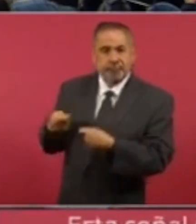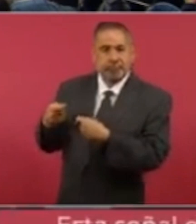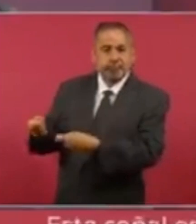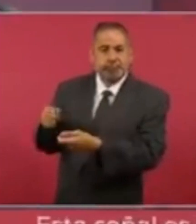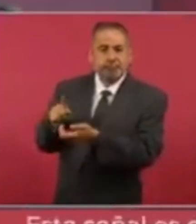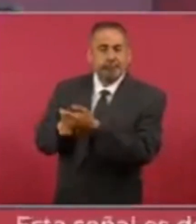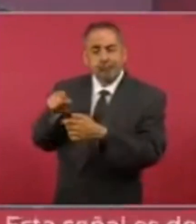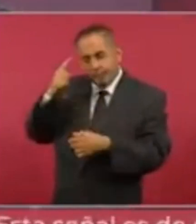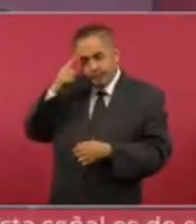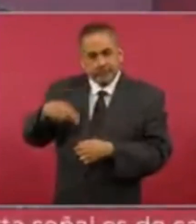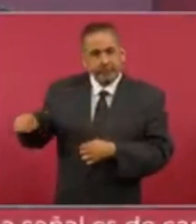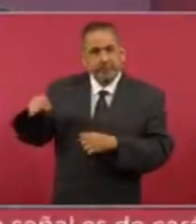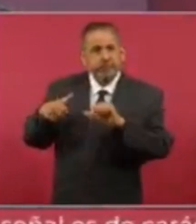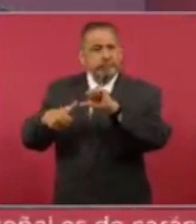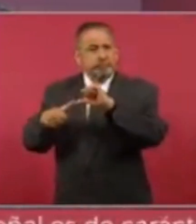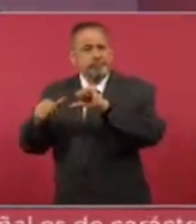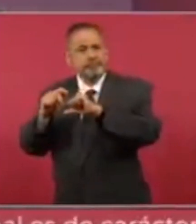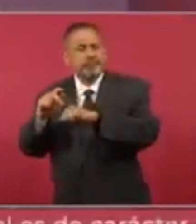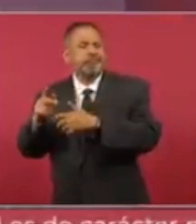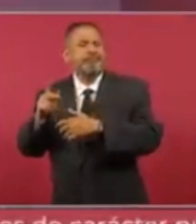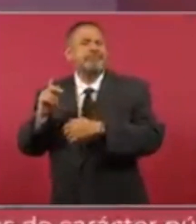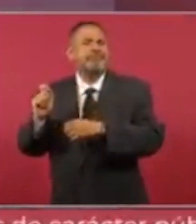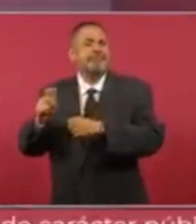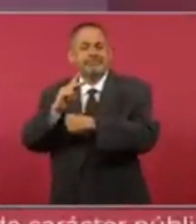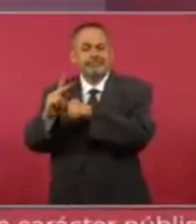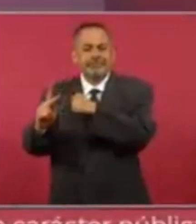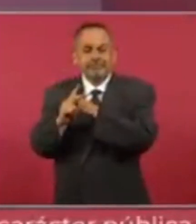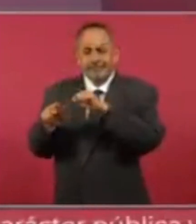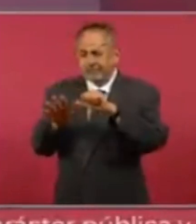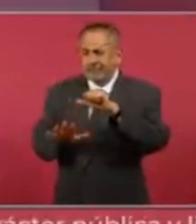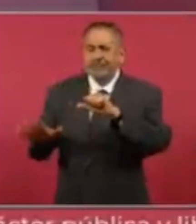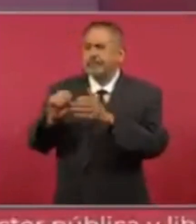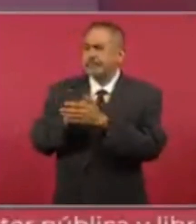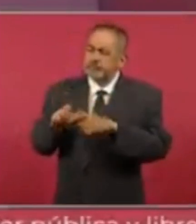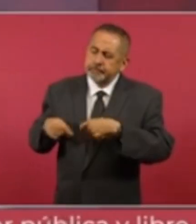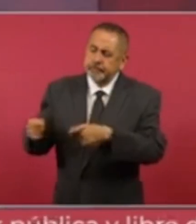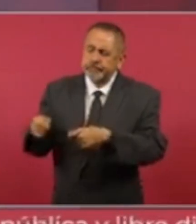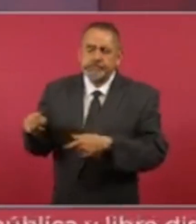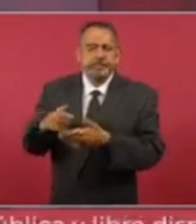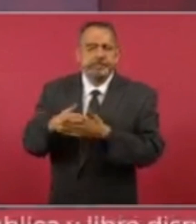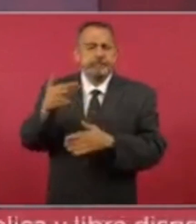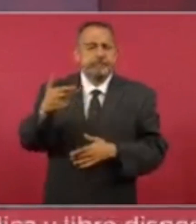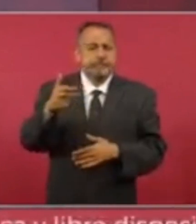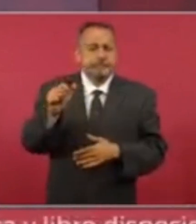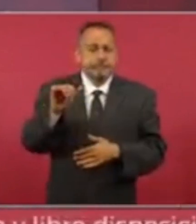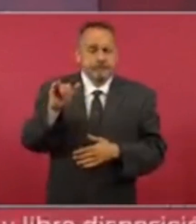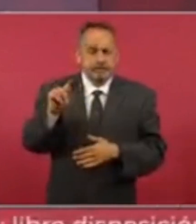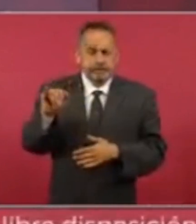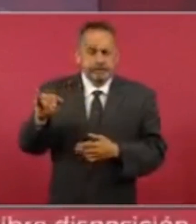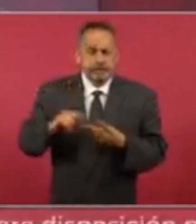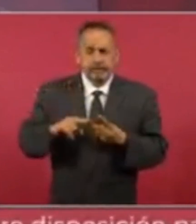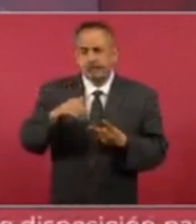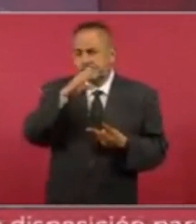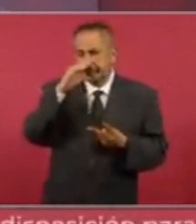países como Haití, Cuba,